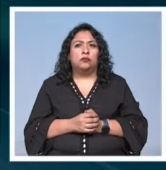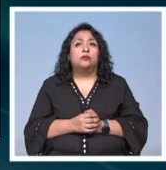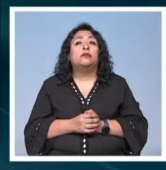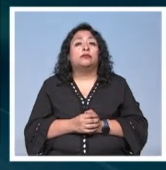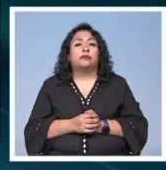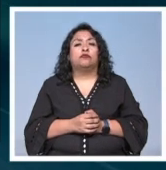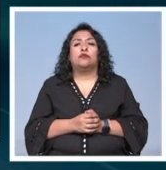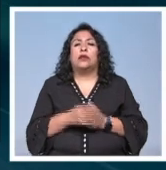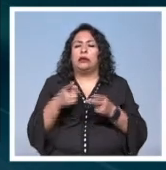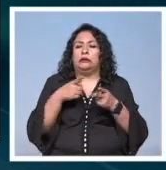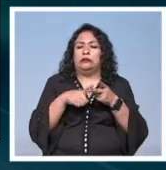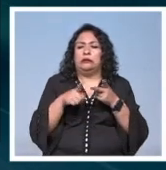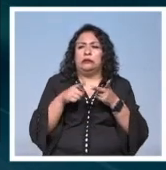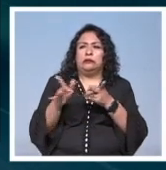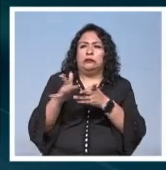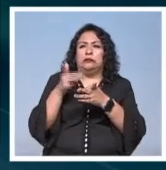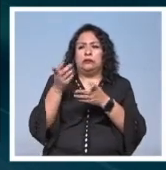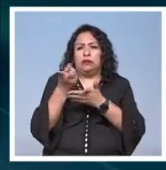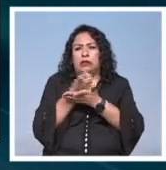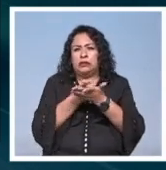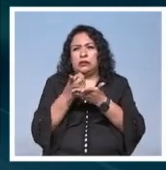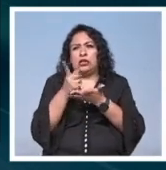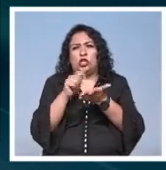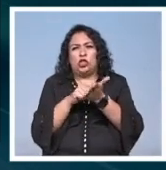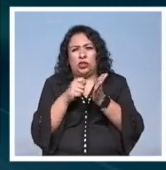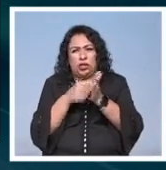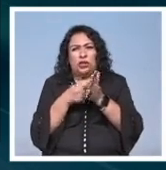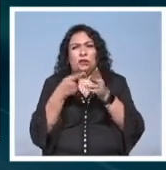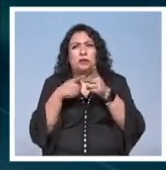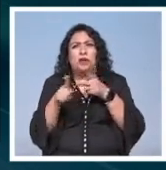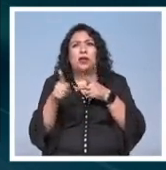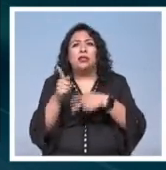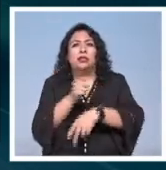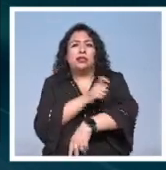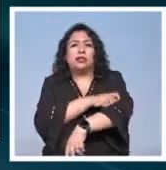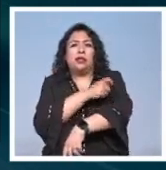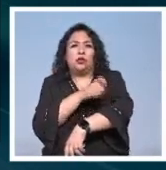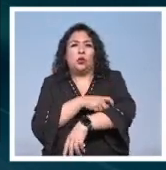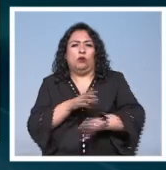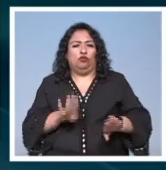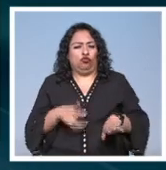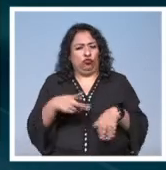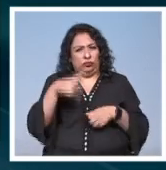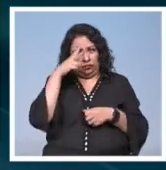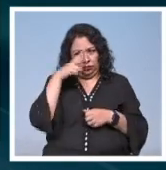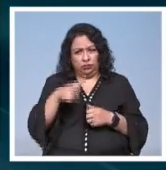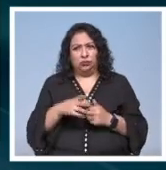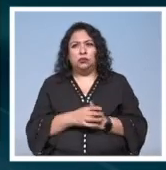Origen Inspiración Diseño Técnica Así nacen los tatuajes estilo mexicano